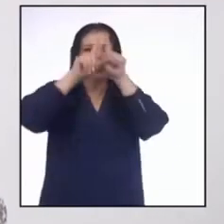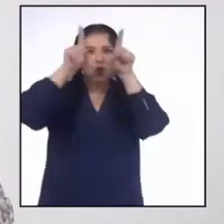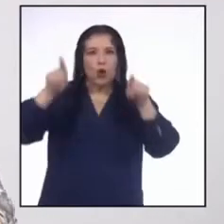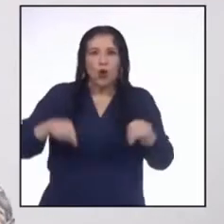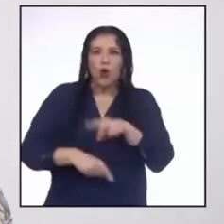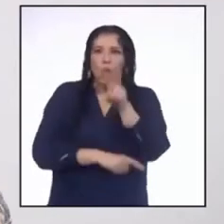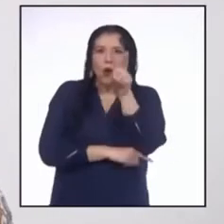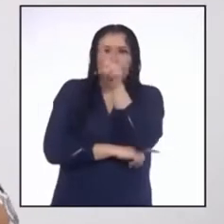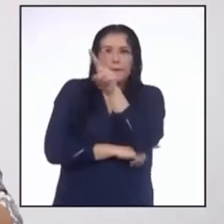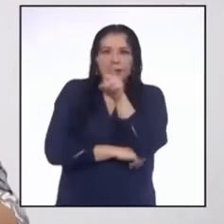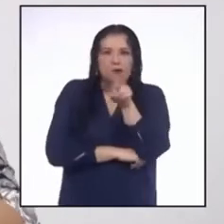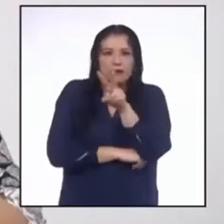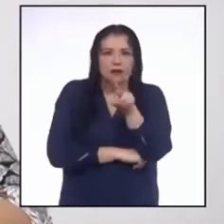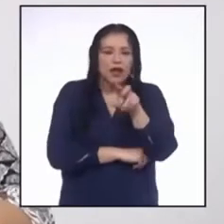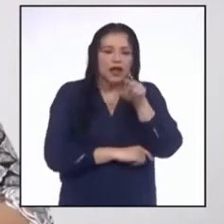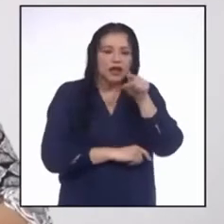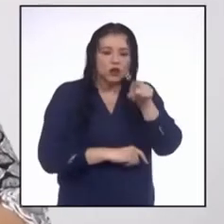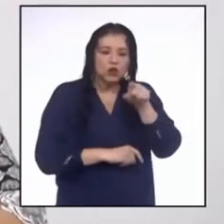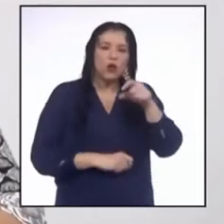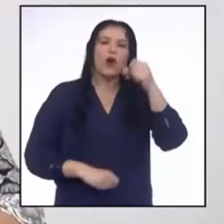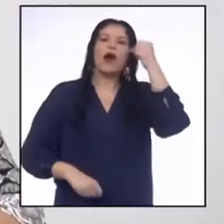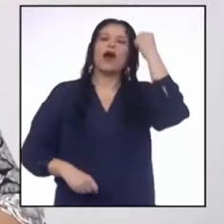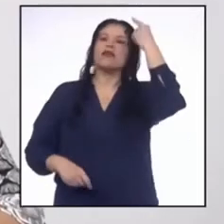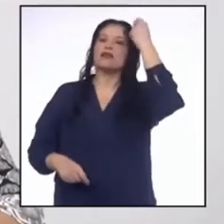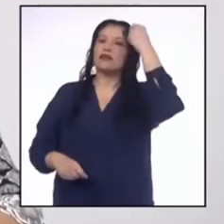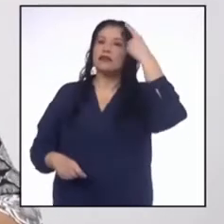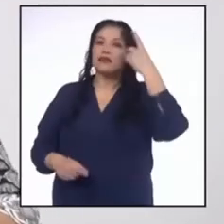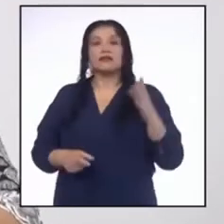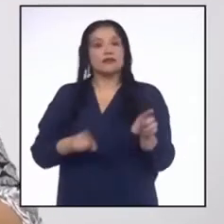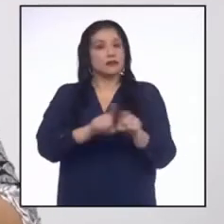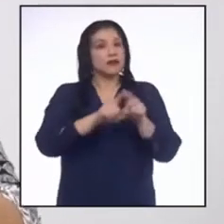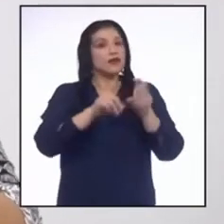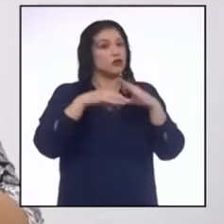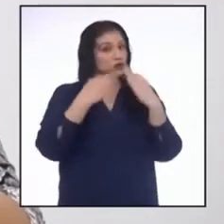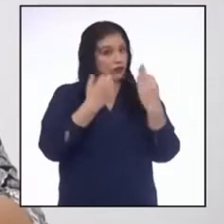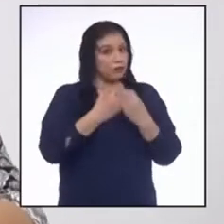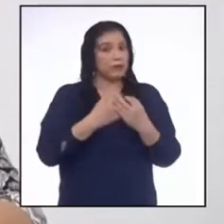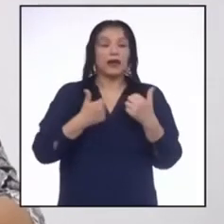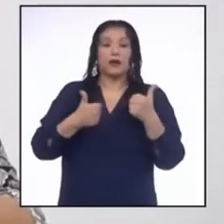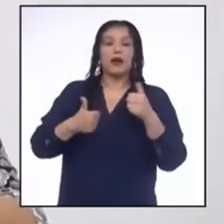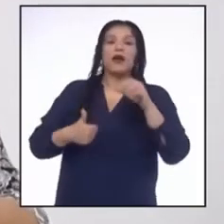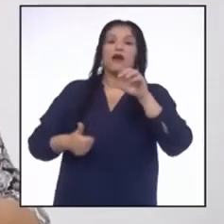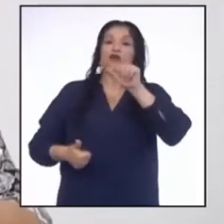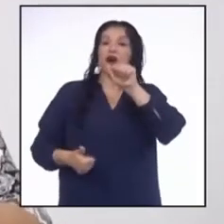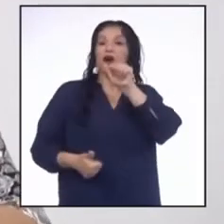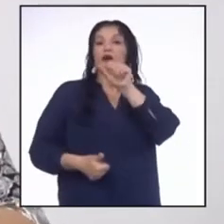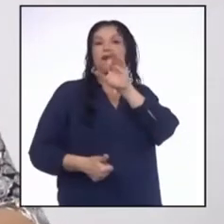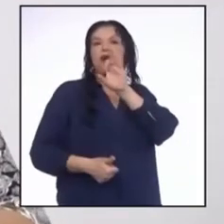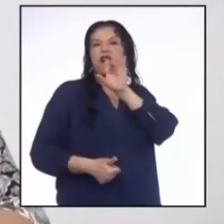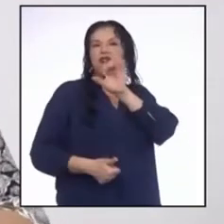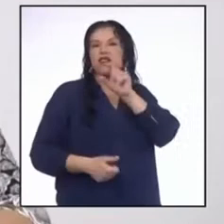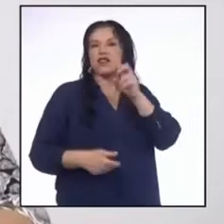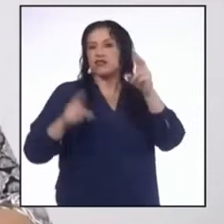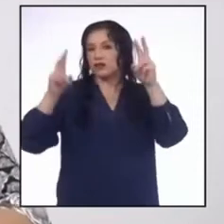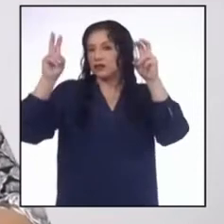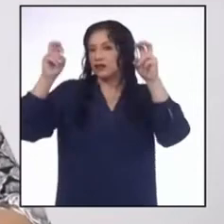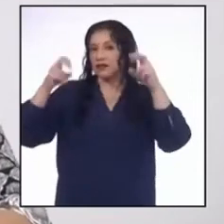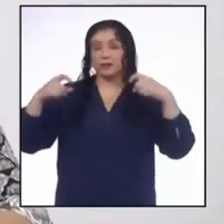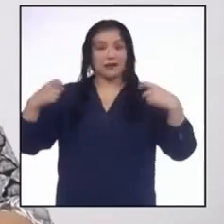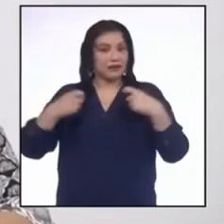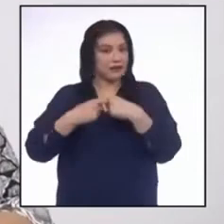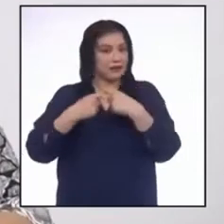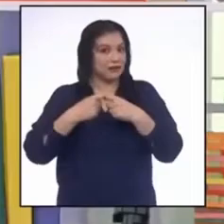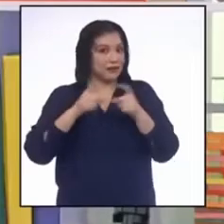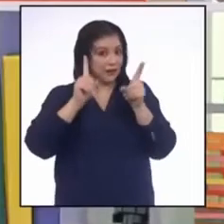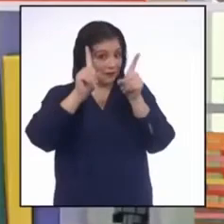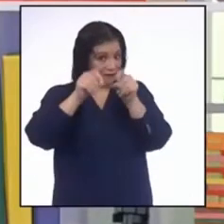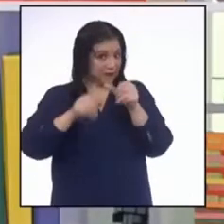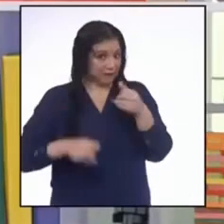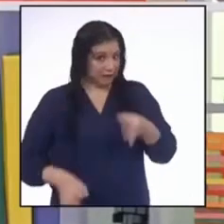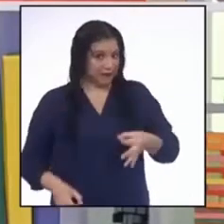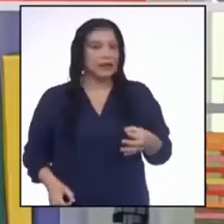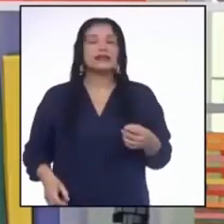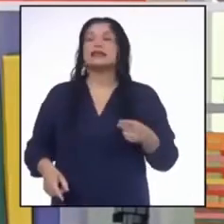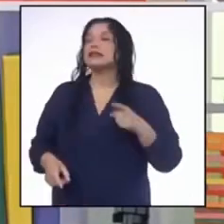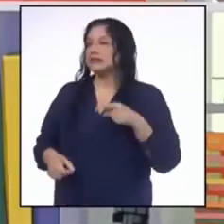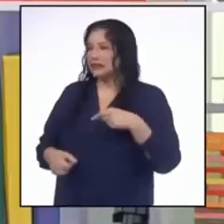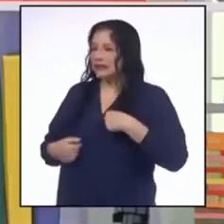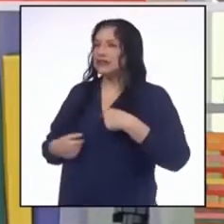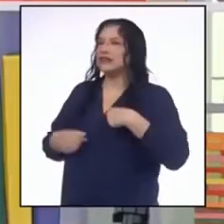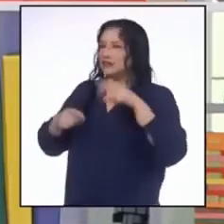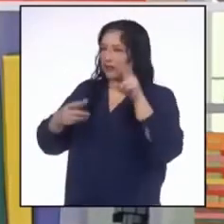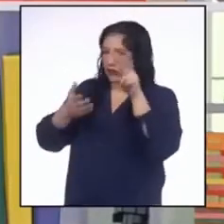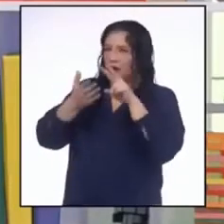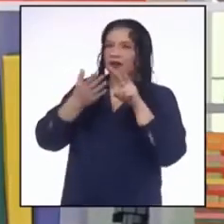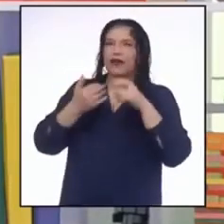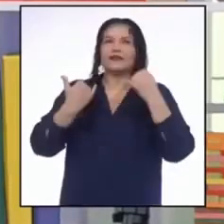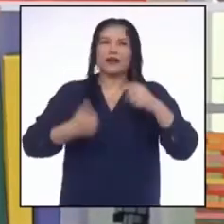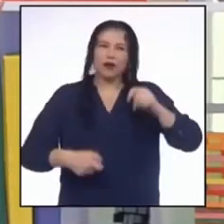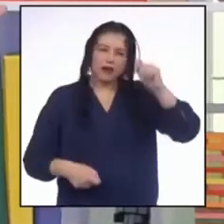y tu familia tomaron conciencia de eso. Fue un afiche sobre la electricidad, ¿cierto? Sí, profesora.